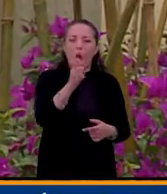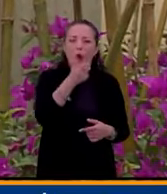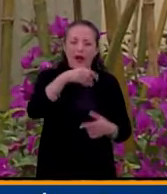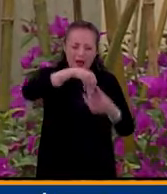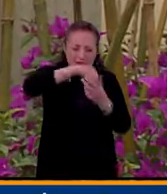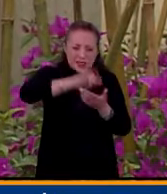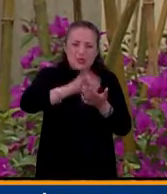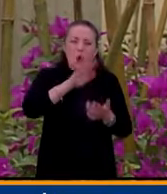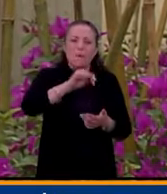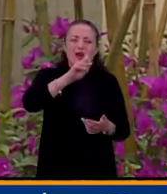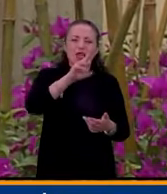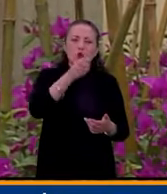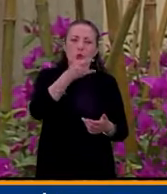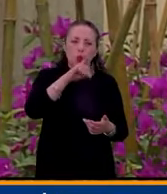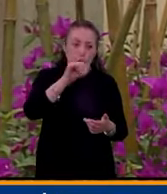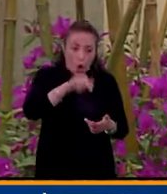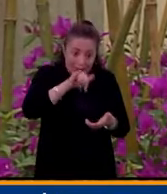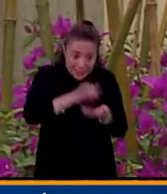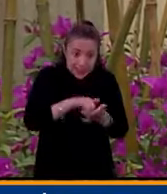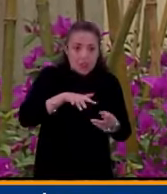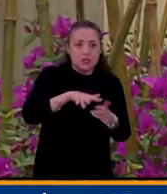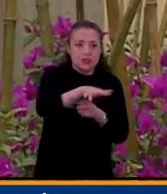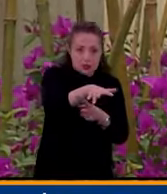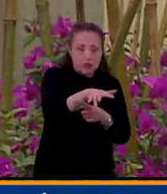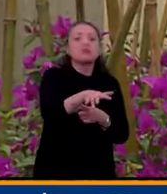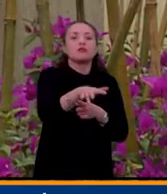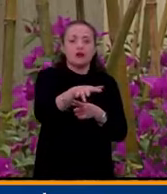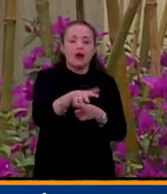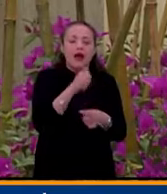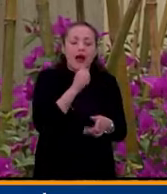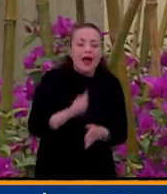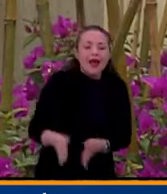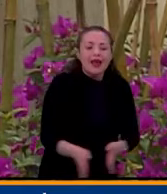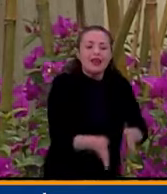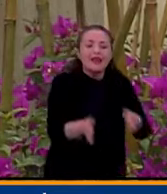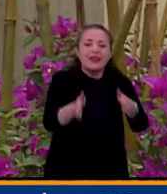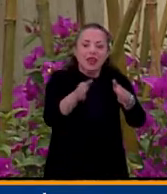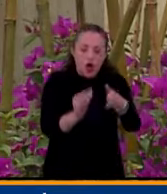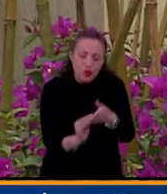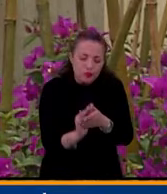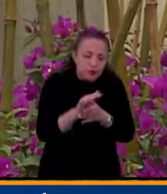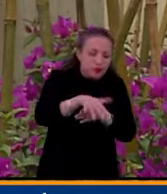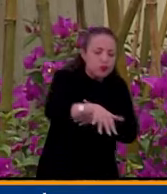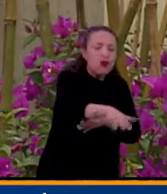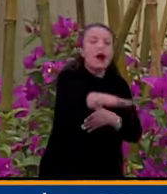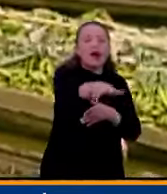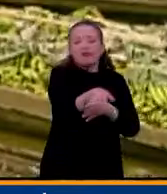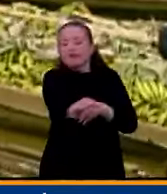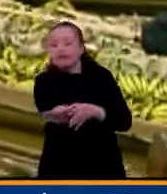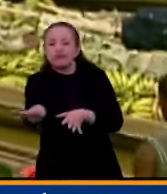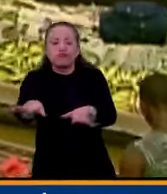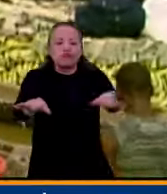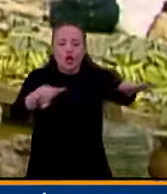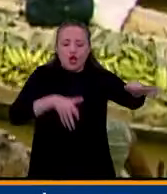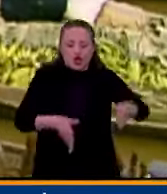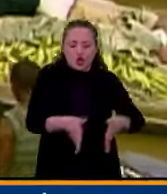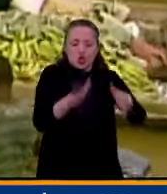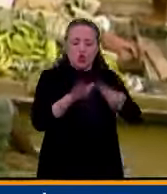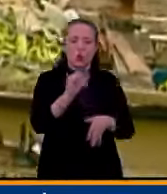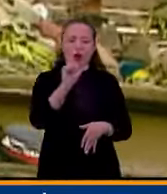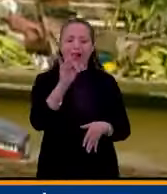generaban y ocasionaban sobre la cuenca del río Atrato, sus afluentes y territorios